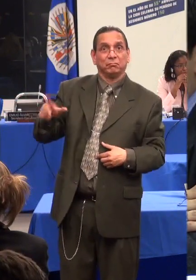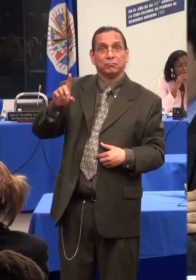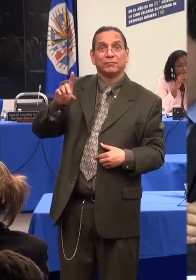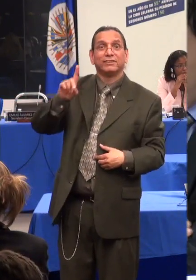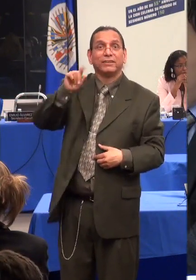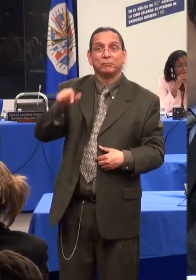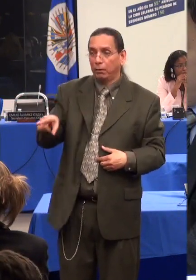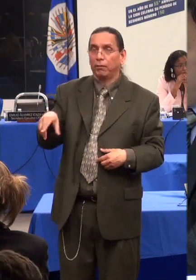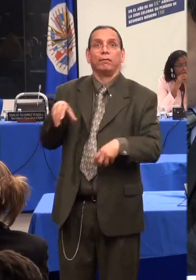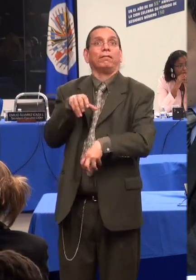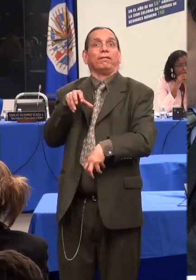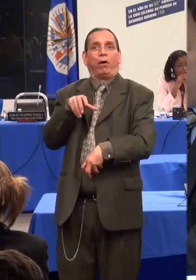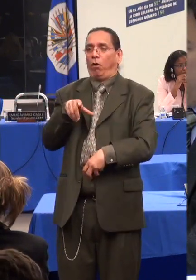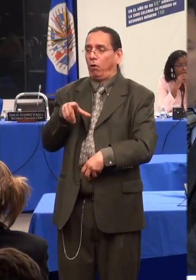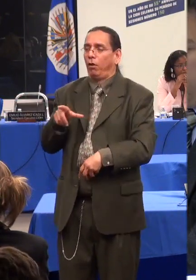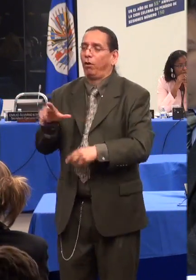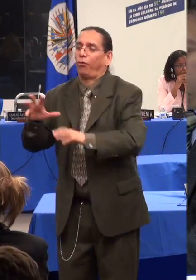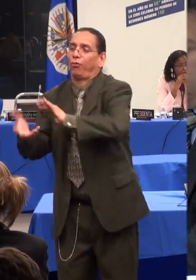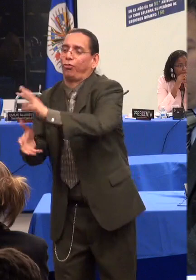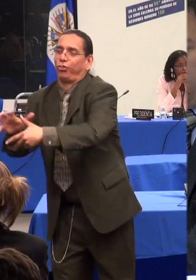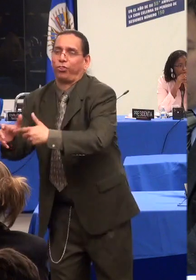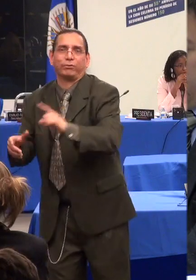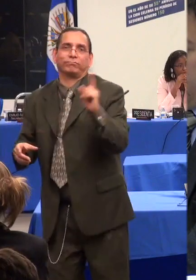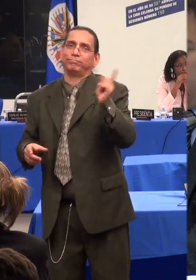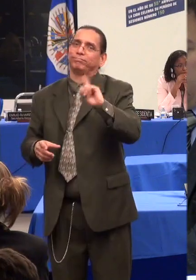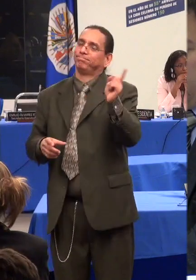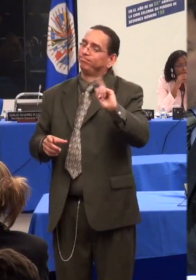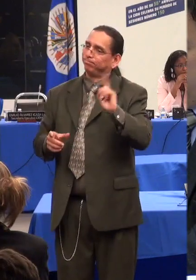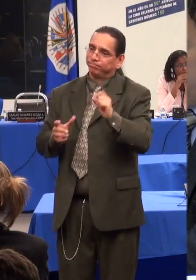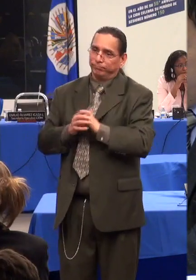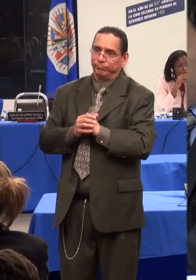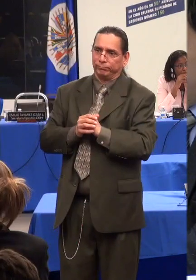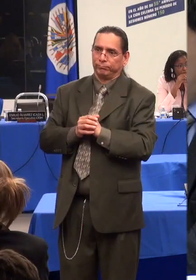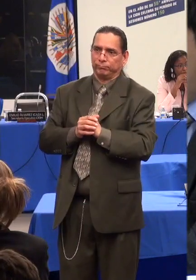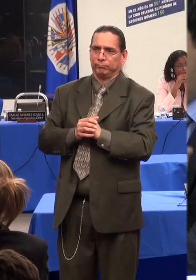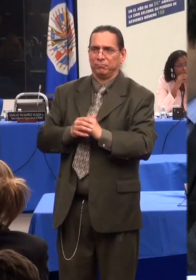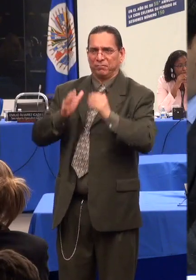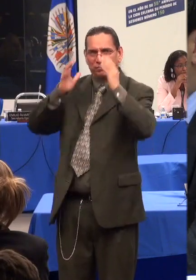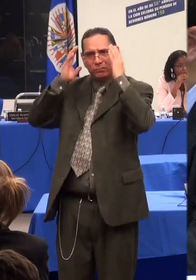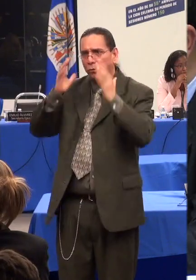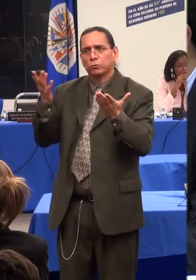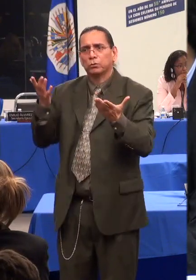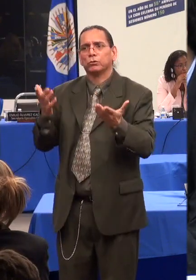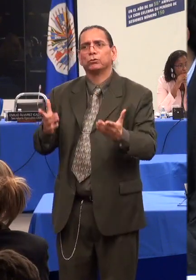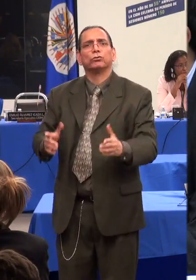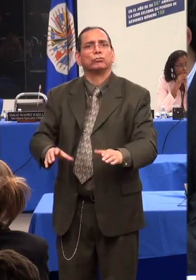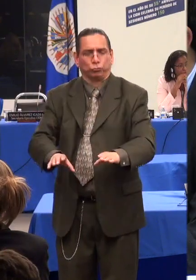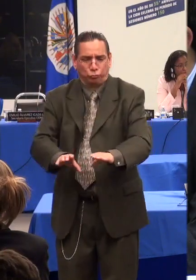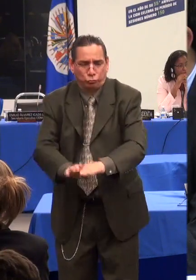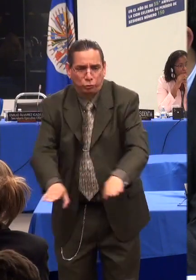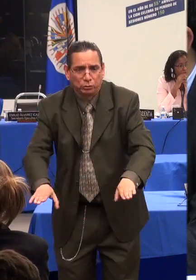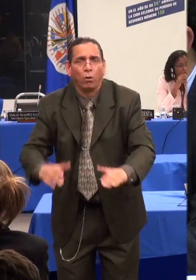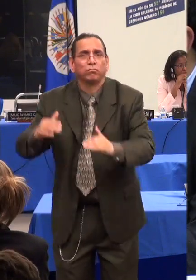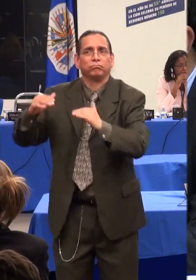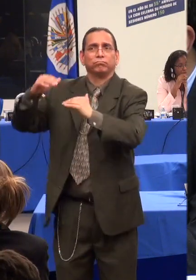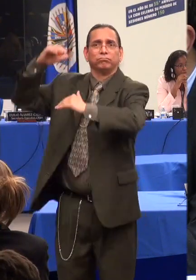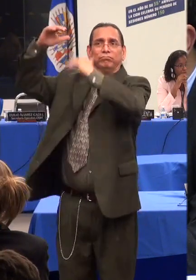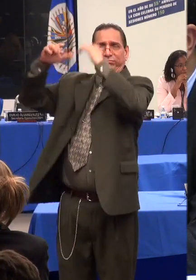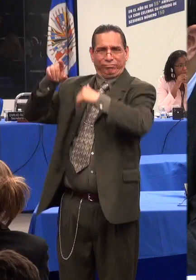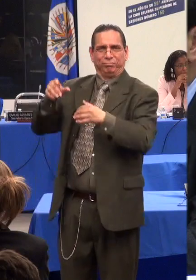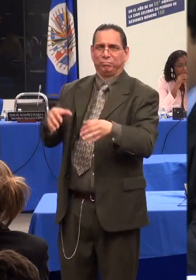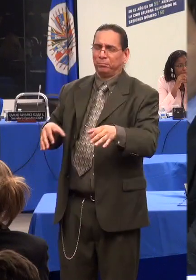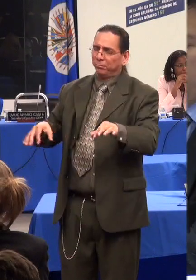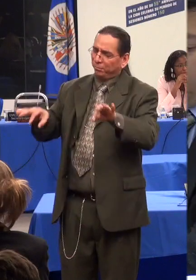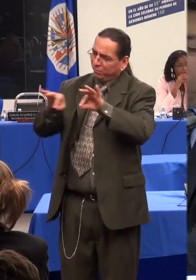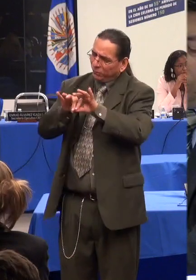unas interseccionalidades con la política de familia, estamos realizando también un trabajo con grupos étnicos particularmente con población